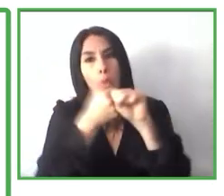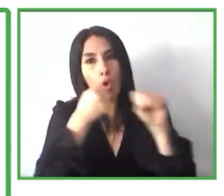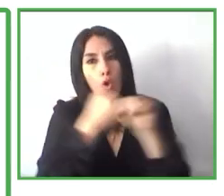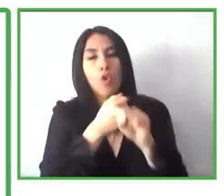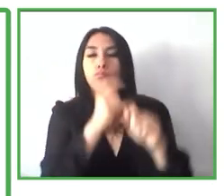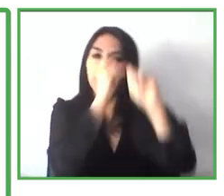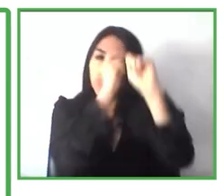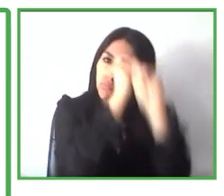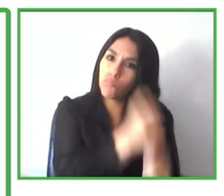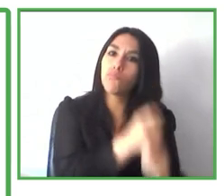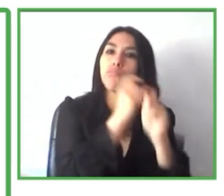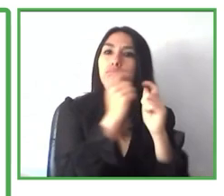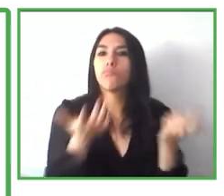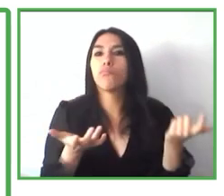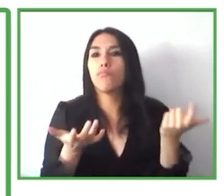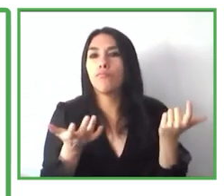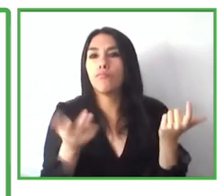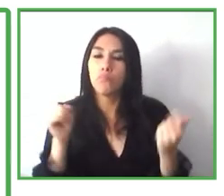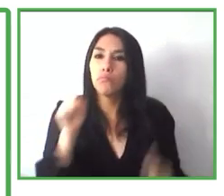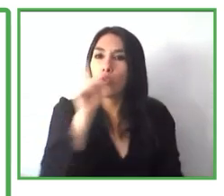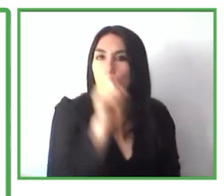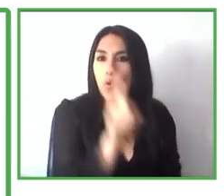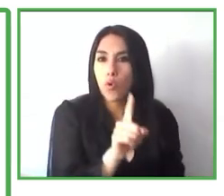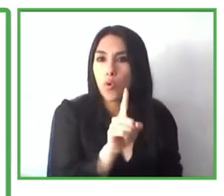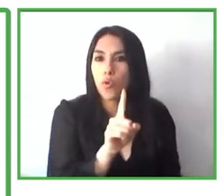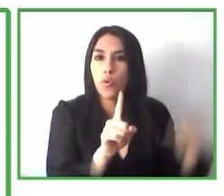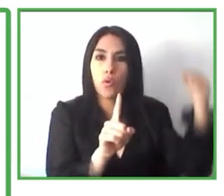la protagonista de la situación.